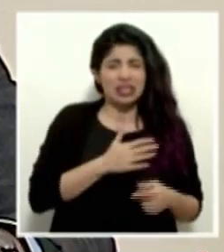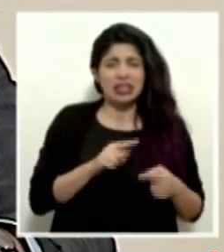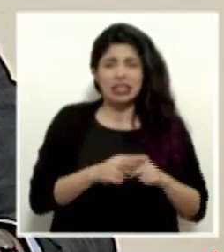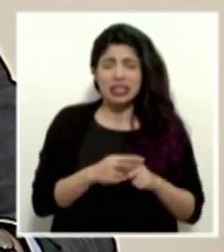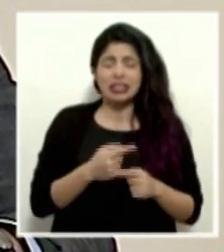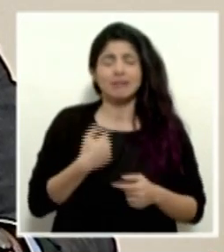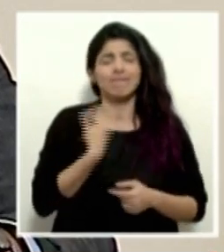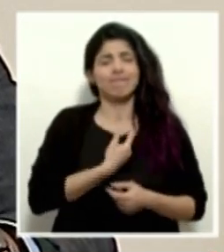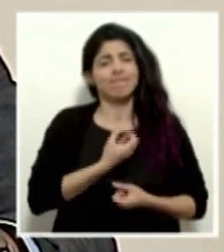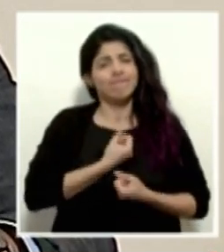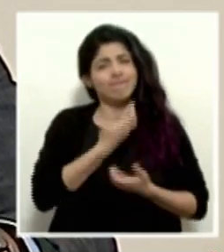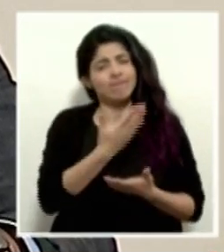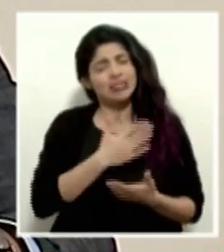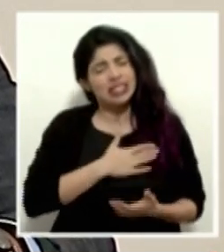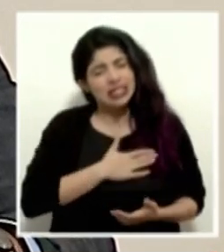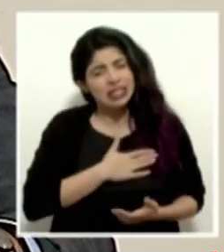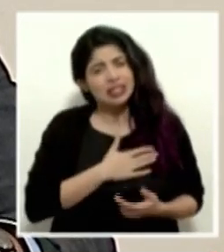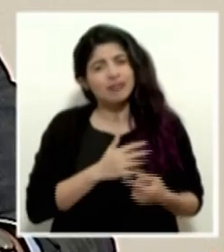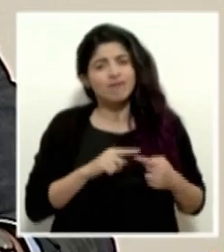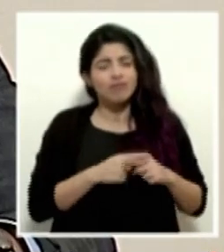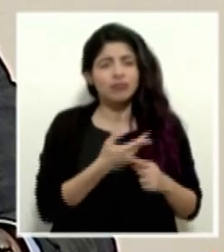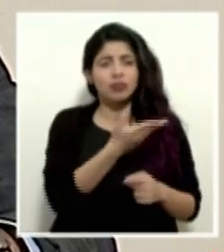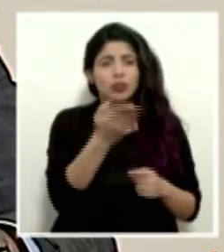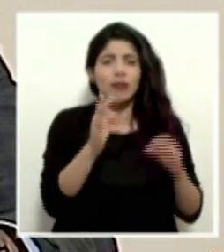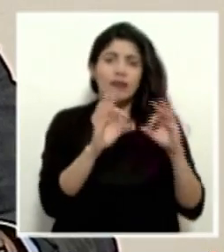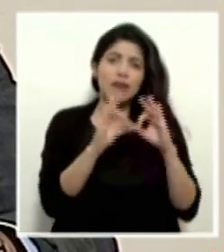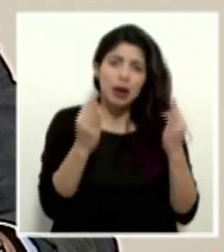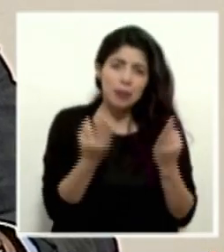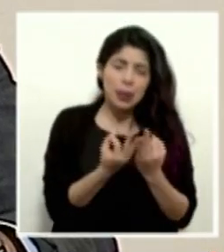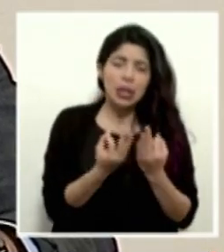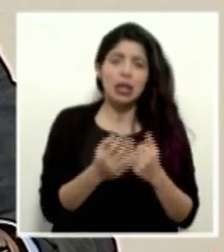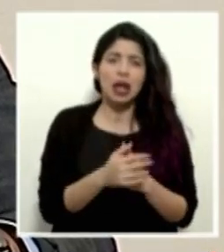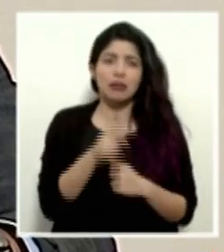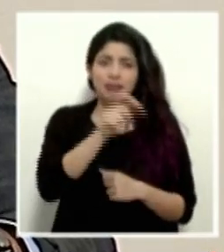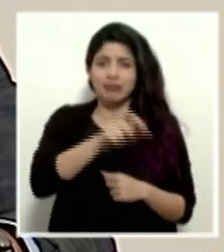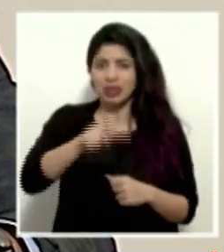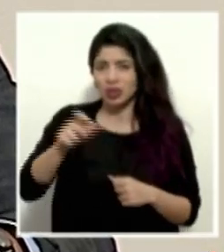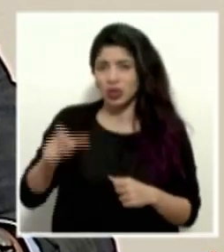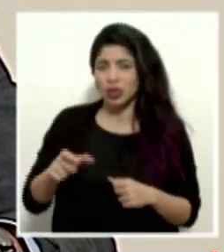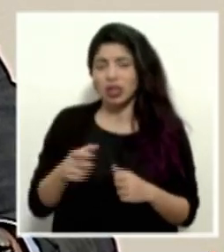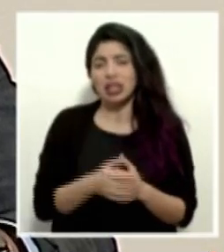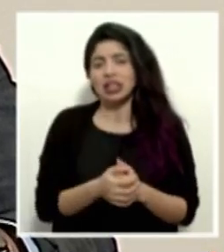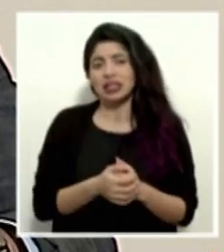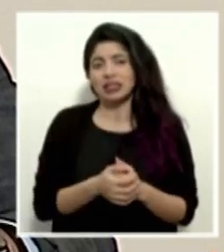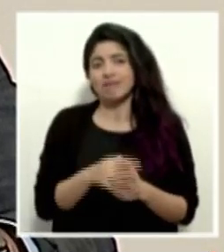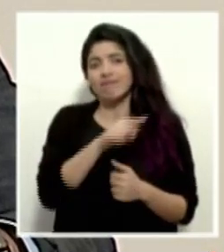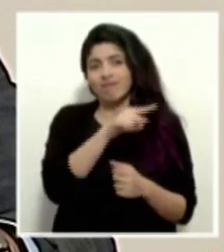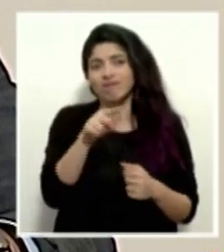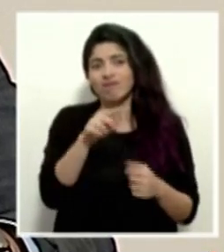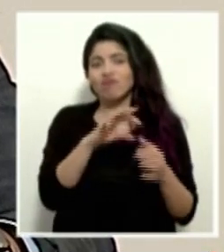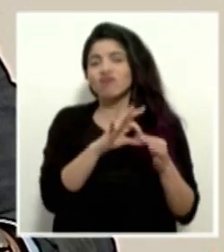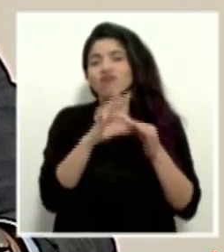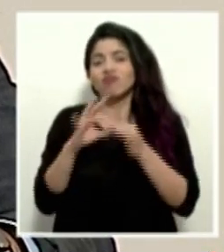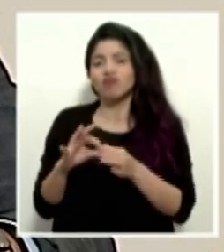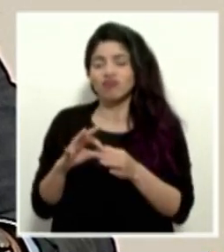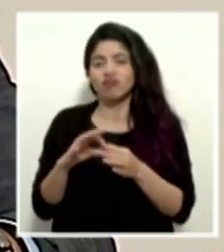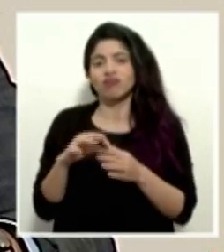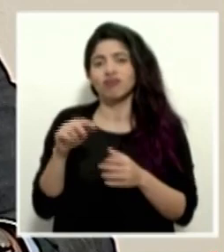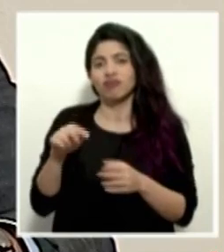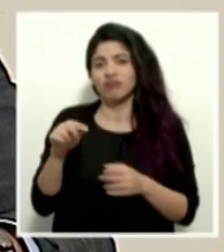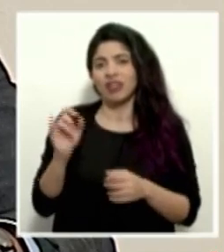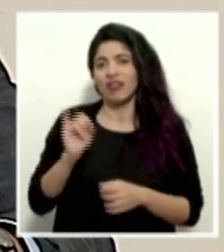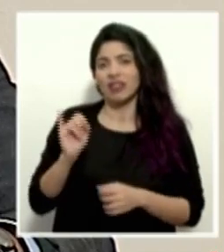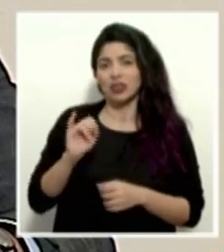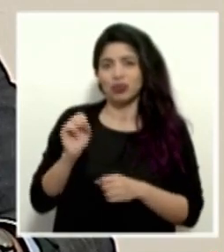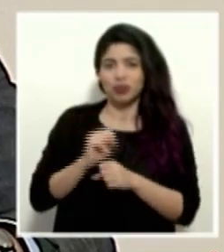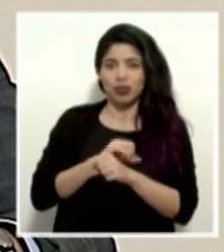externamos nuestra condolencia para todos los familiares de esas personas que están relacionadas con una